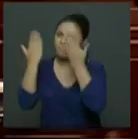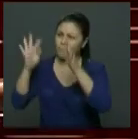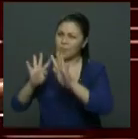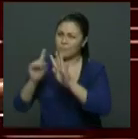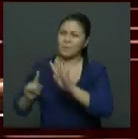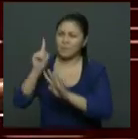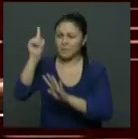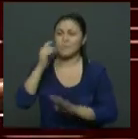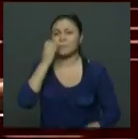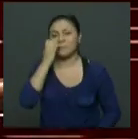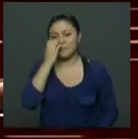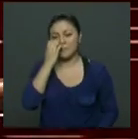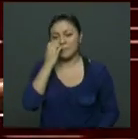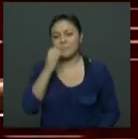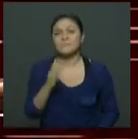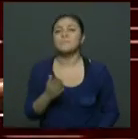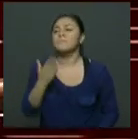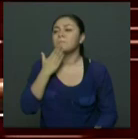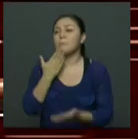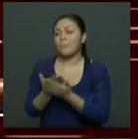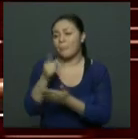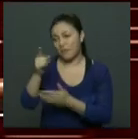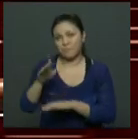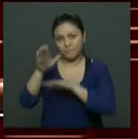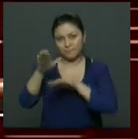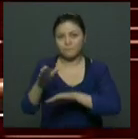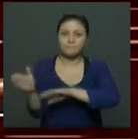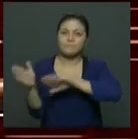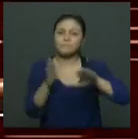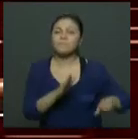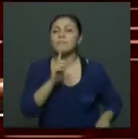Gracias, representante. Continuamos con su compañero de...